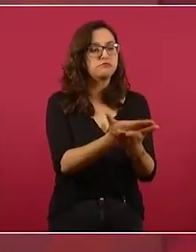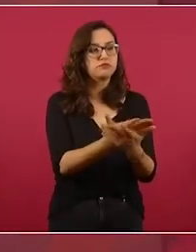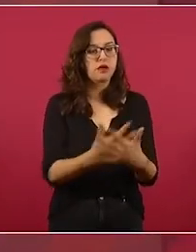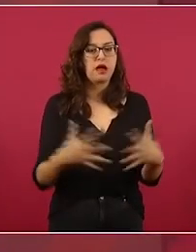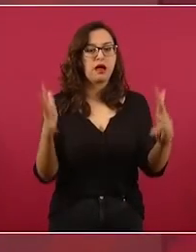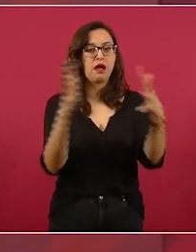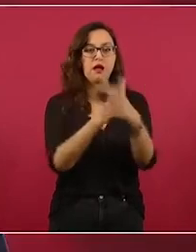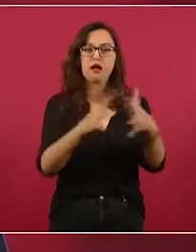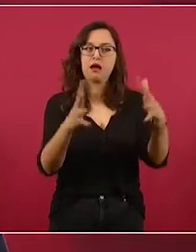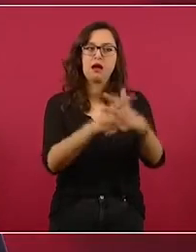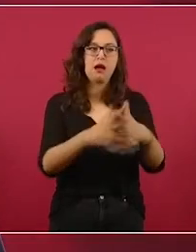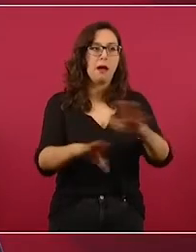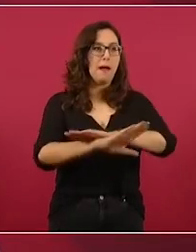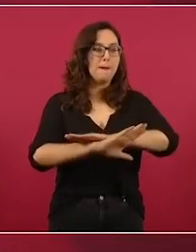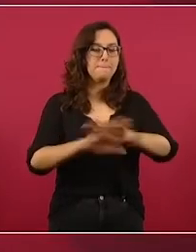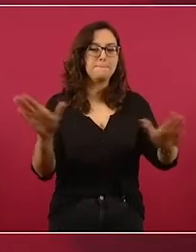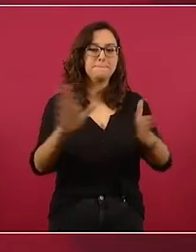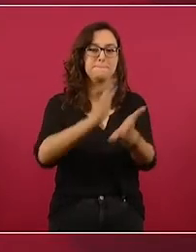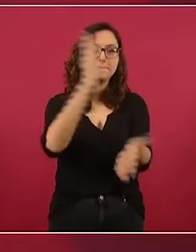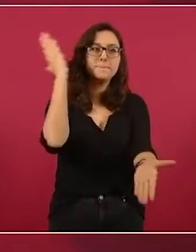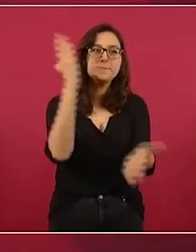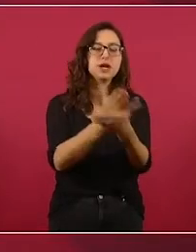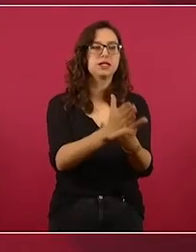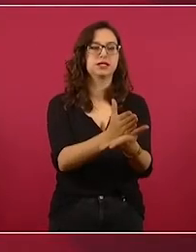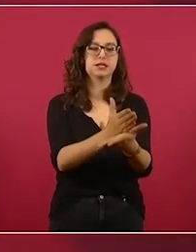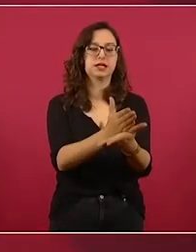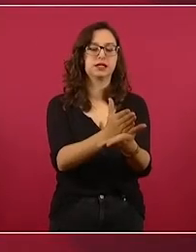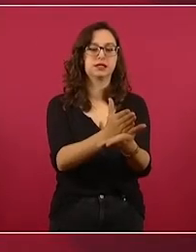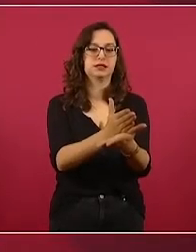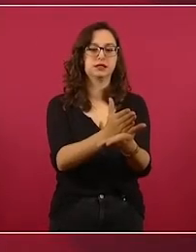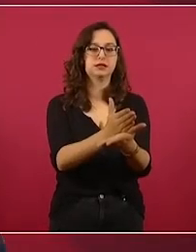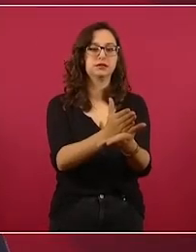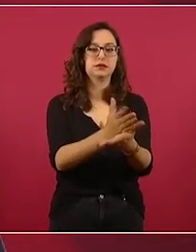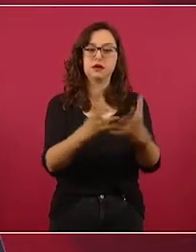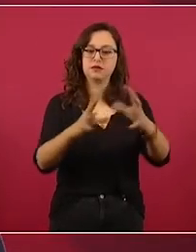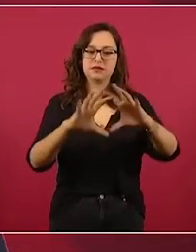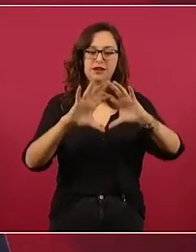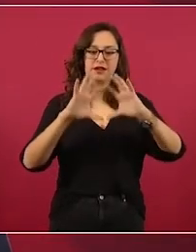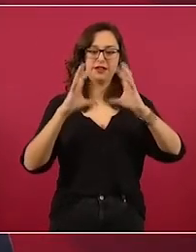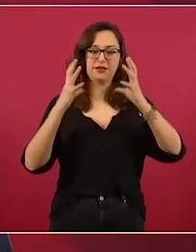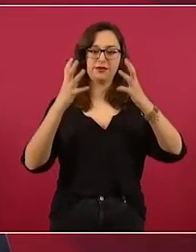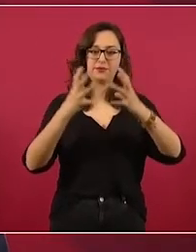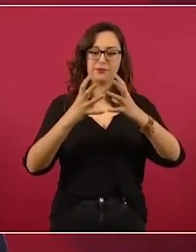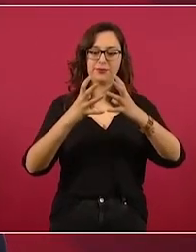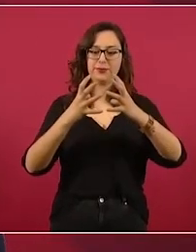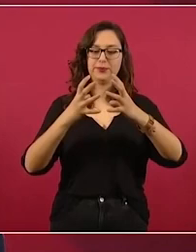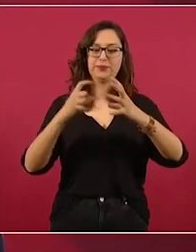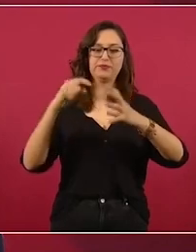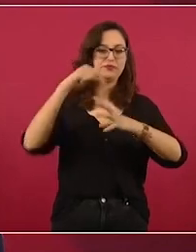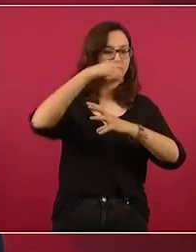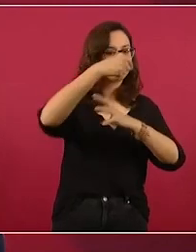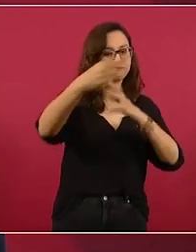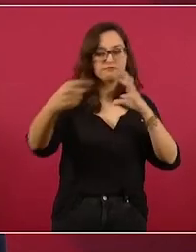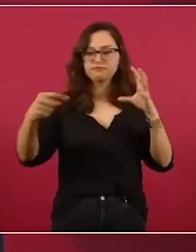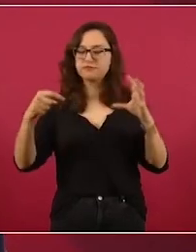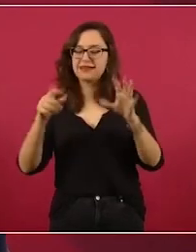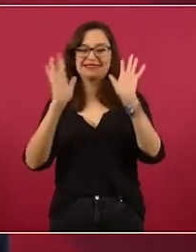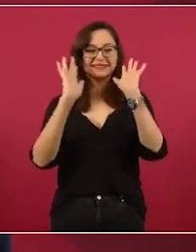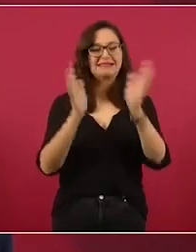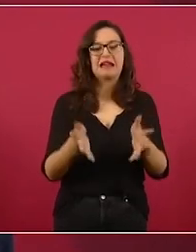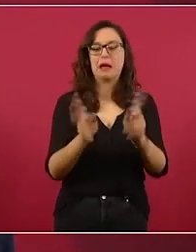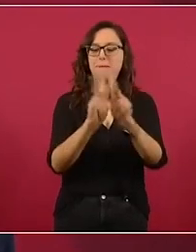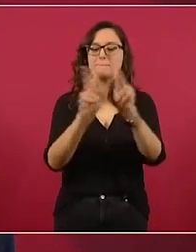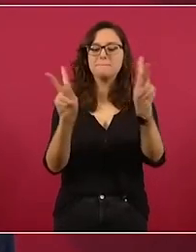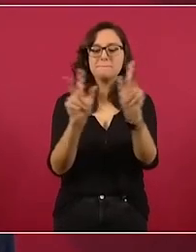en todas partes y